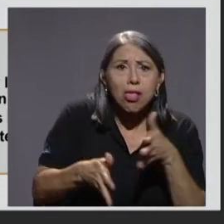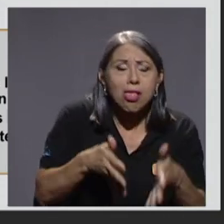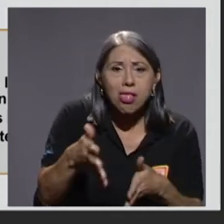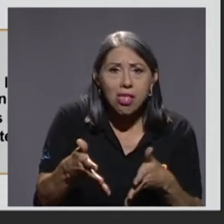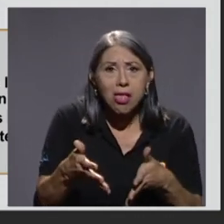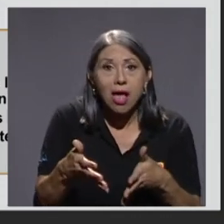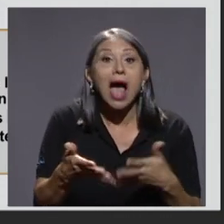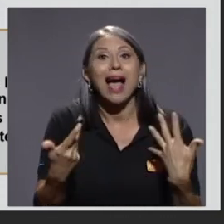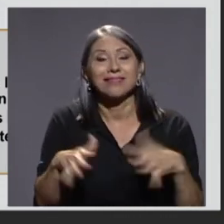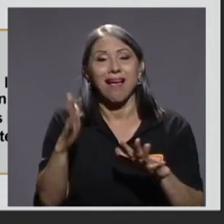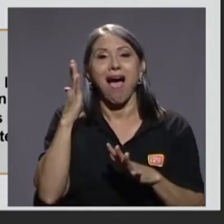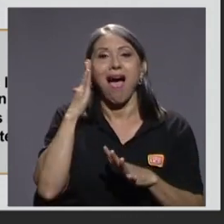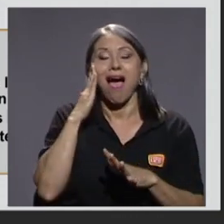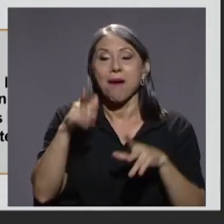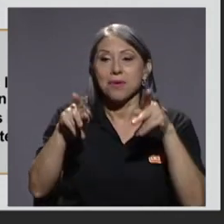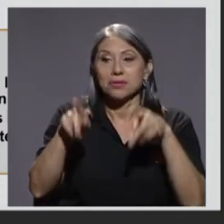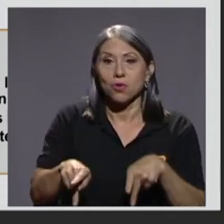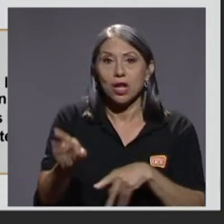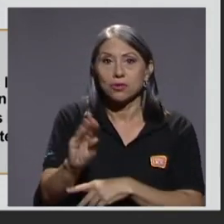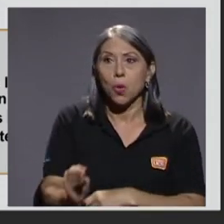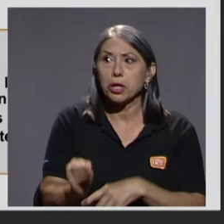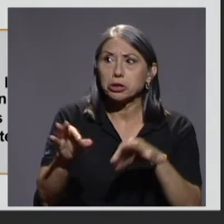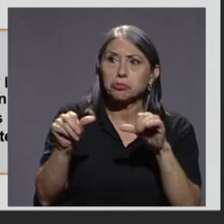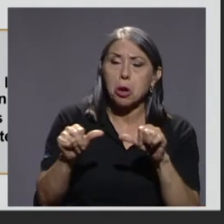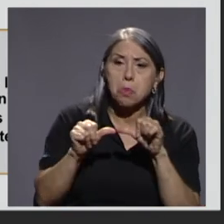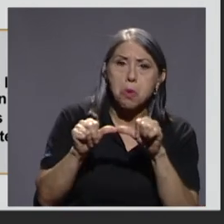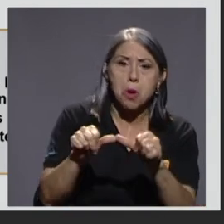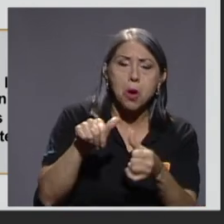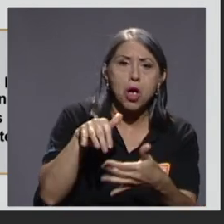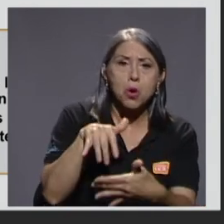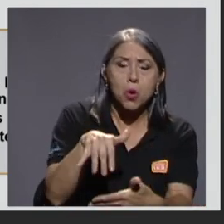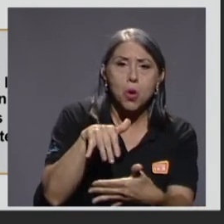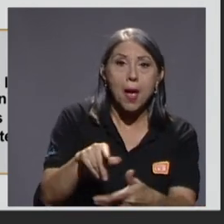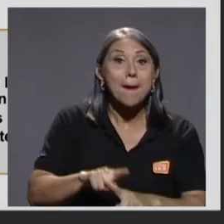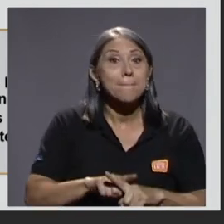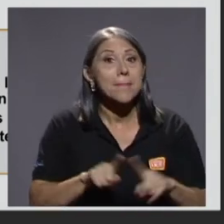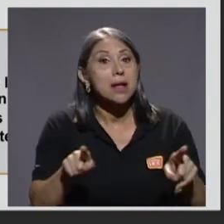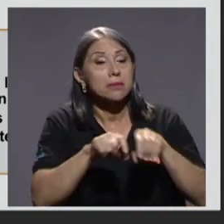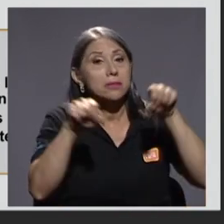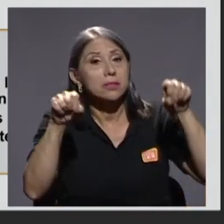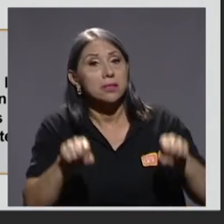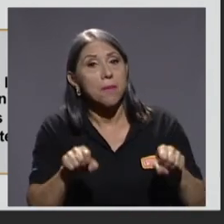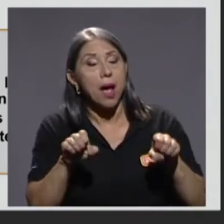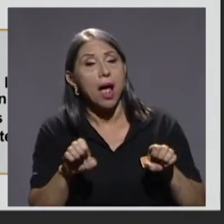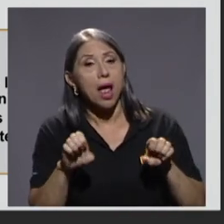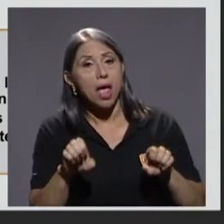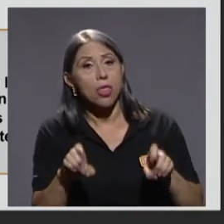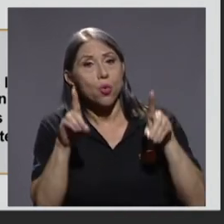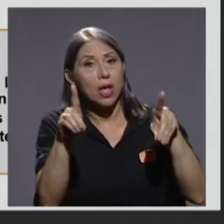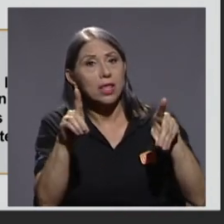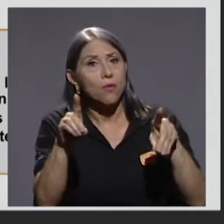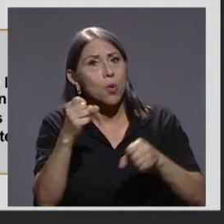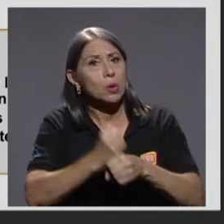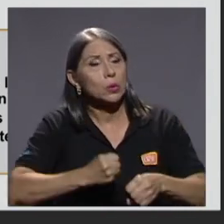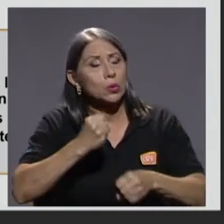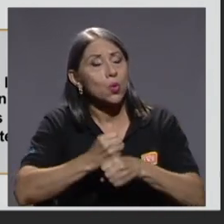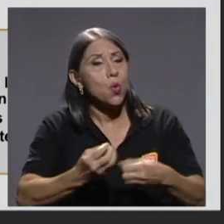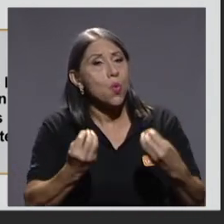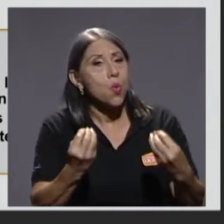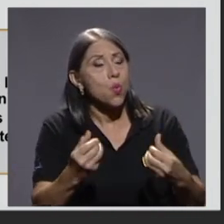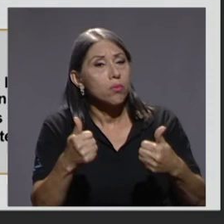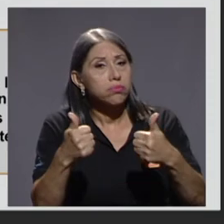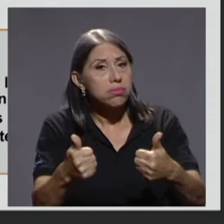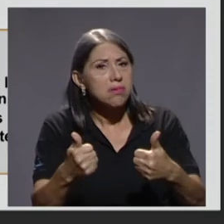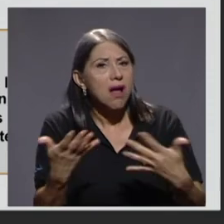no solo enseña, sino que realiza una función fundamental y es el cuido de los niños y los